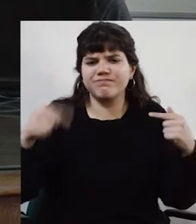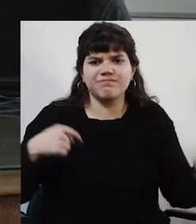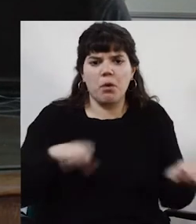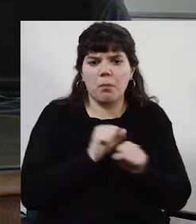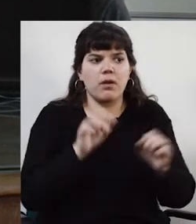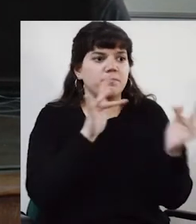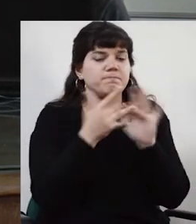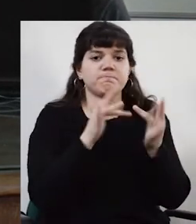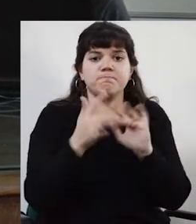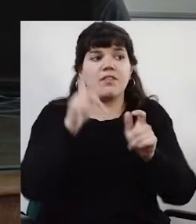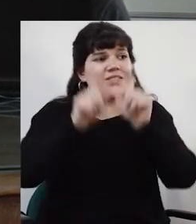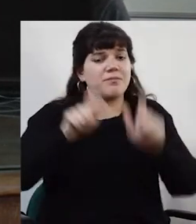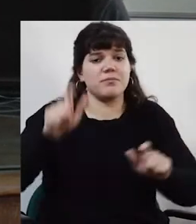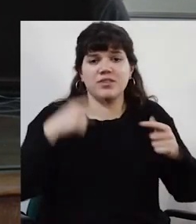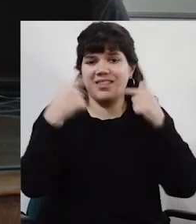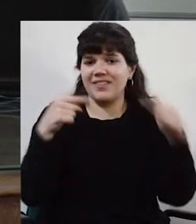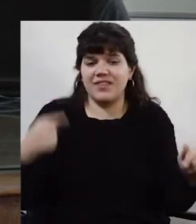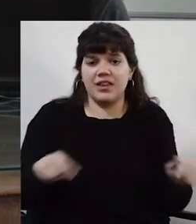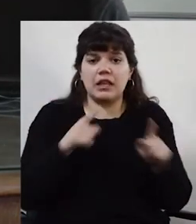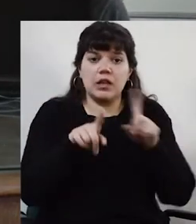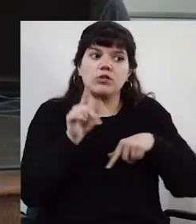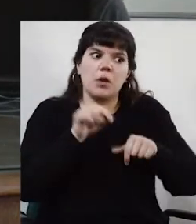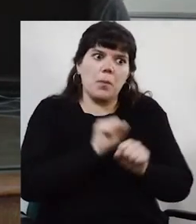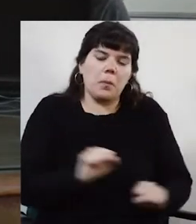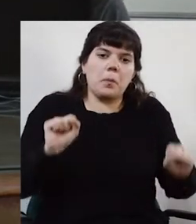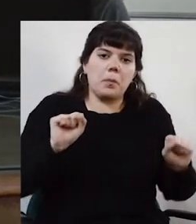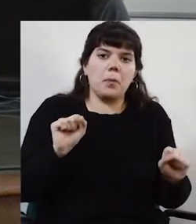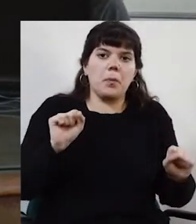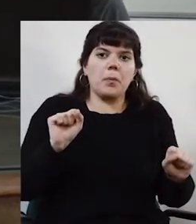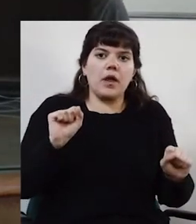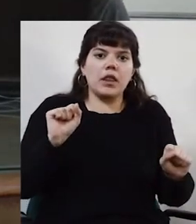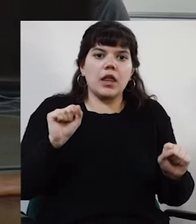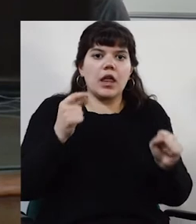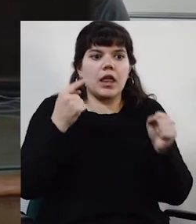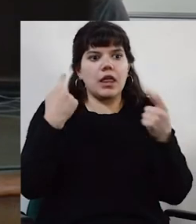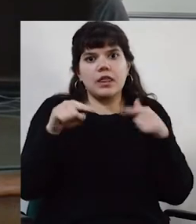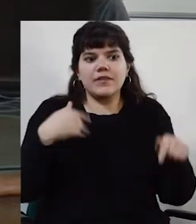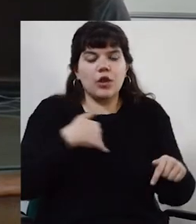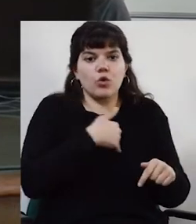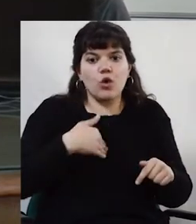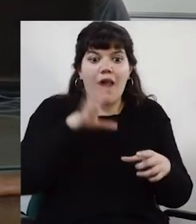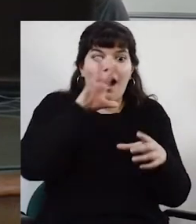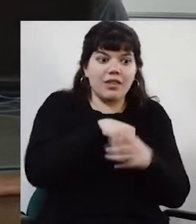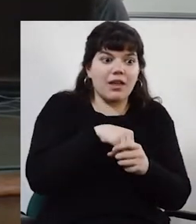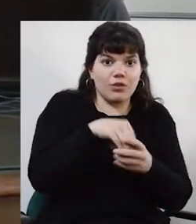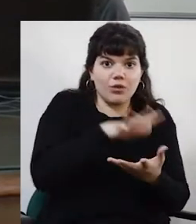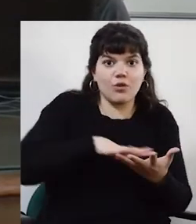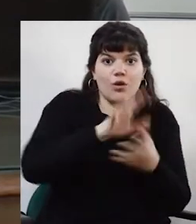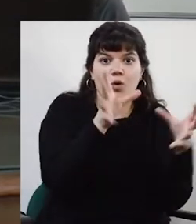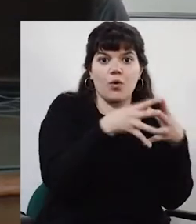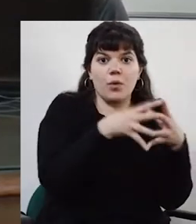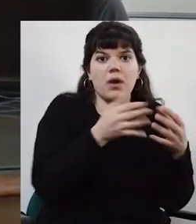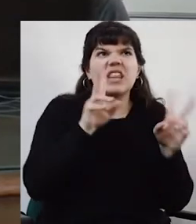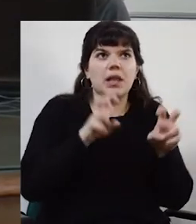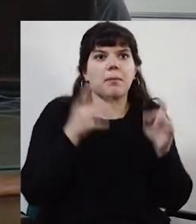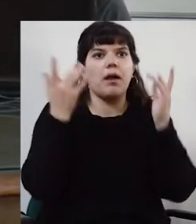entre distintas personas que a su vez pueden tener diferente rol dentro de la red en cuanto al nivel de